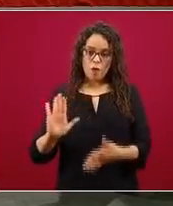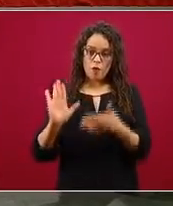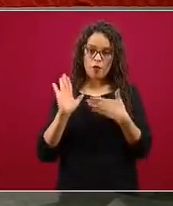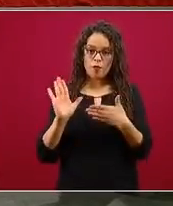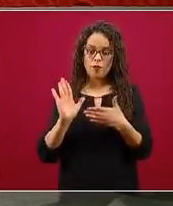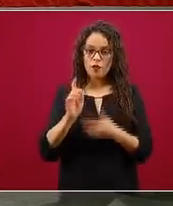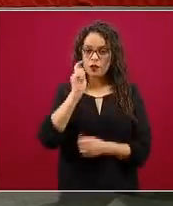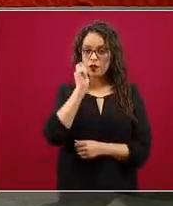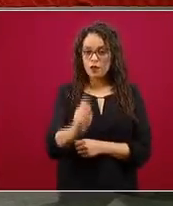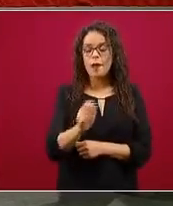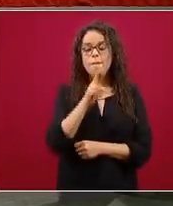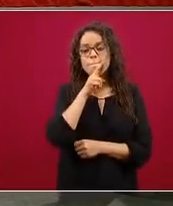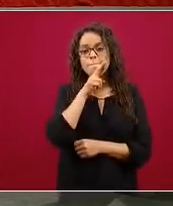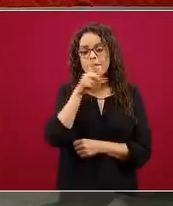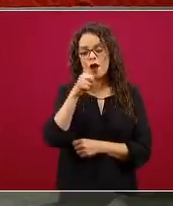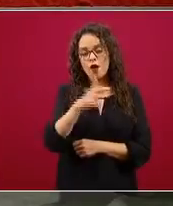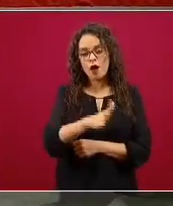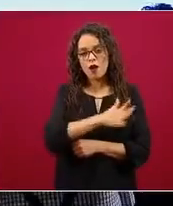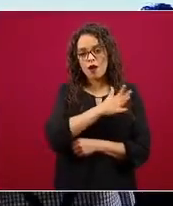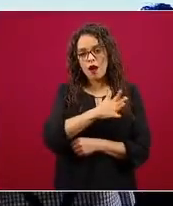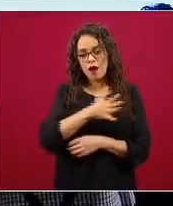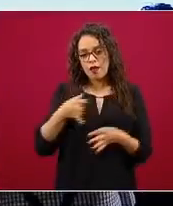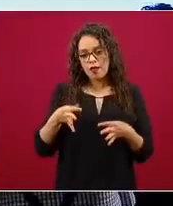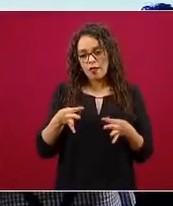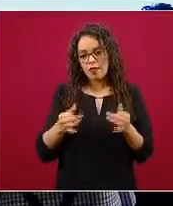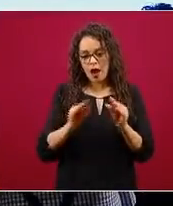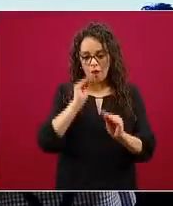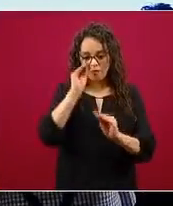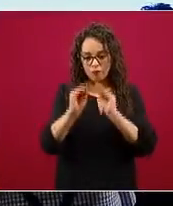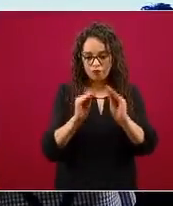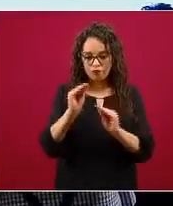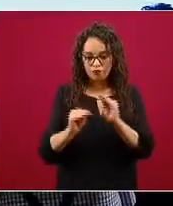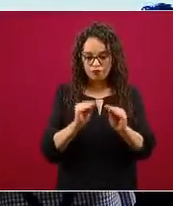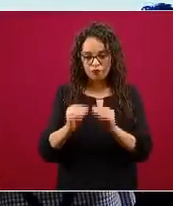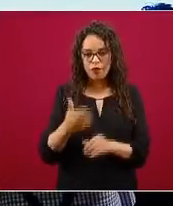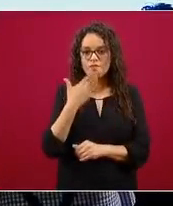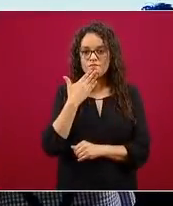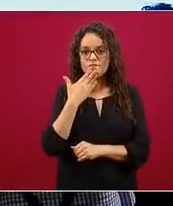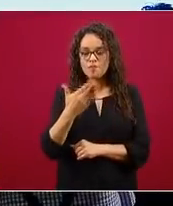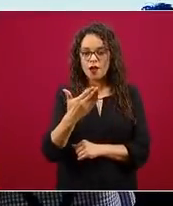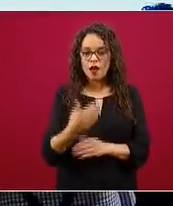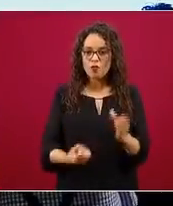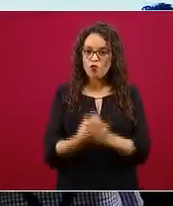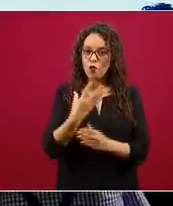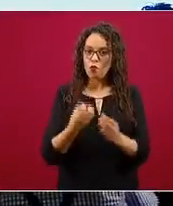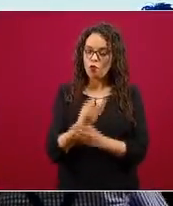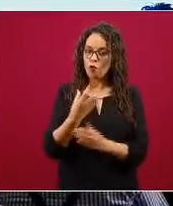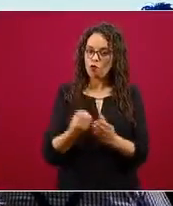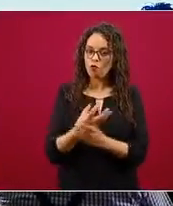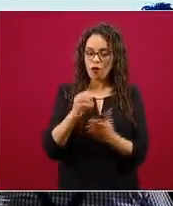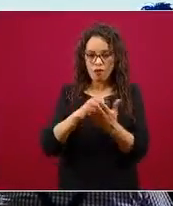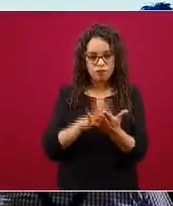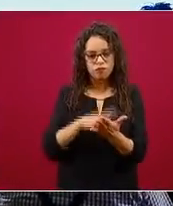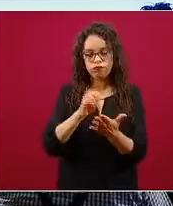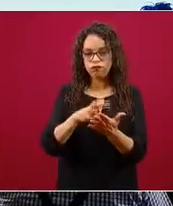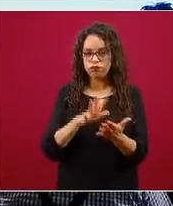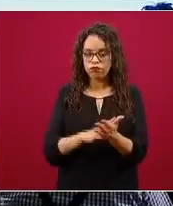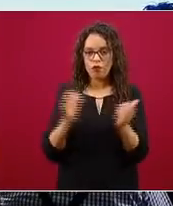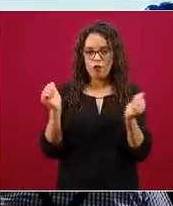calidad de los registros y actualizar todos nuestros registros relacionados con la epidemia, en el IMSS